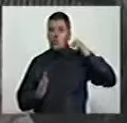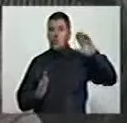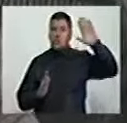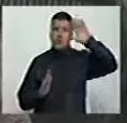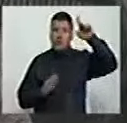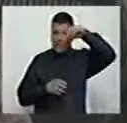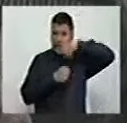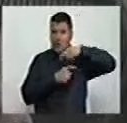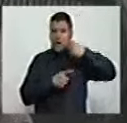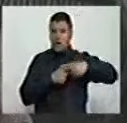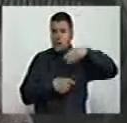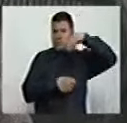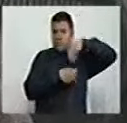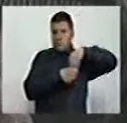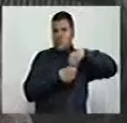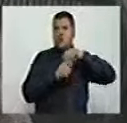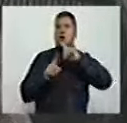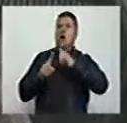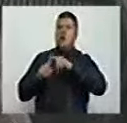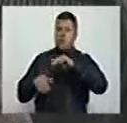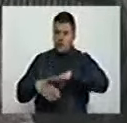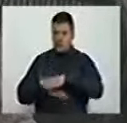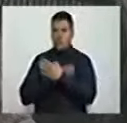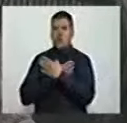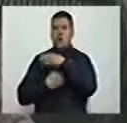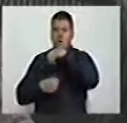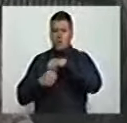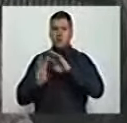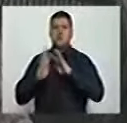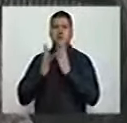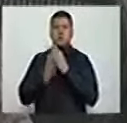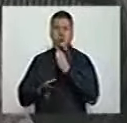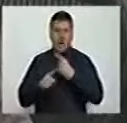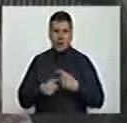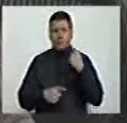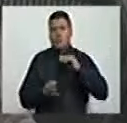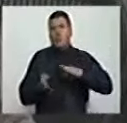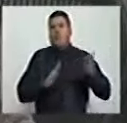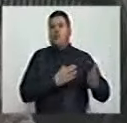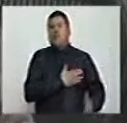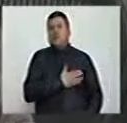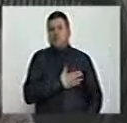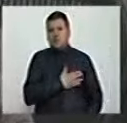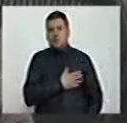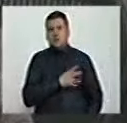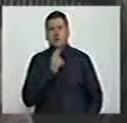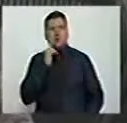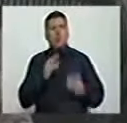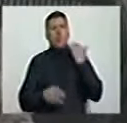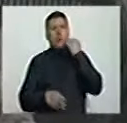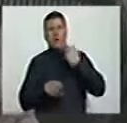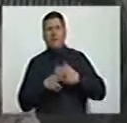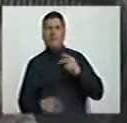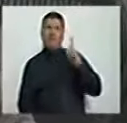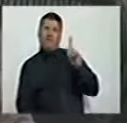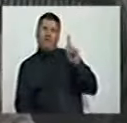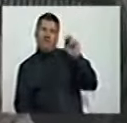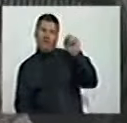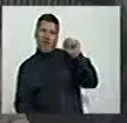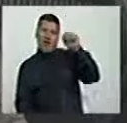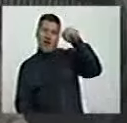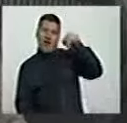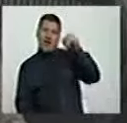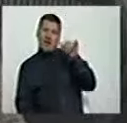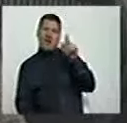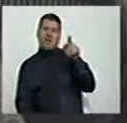presidencia de la República y en el Senado. En las últimas elecciones parlamentarias Doña Fanny hizo parte